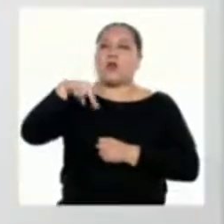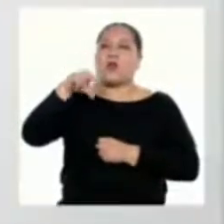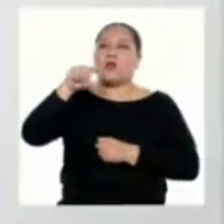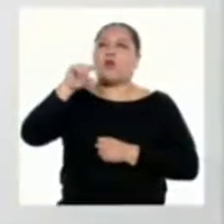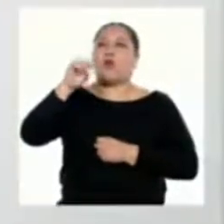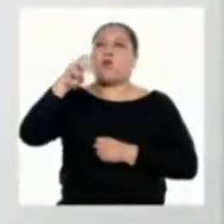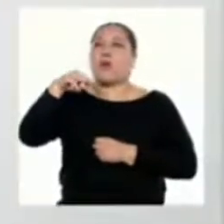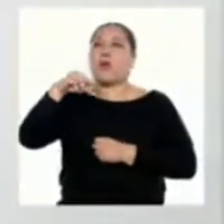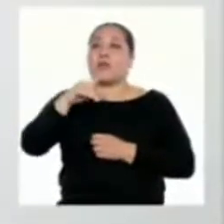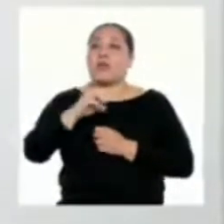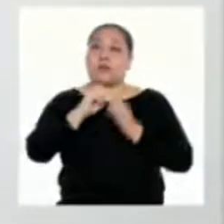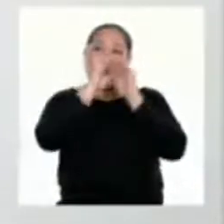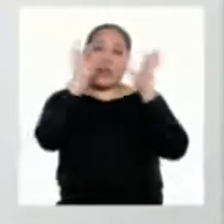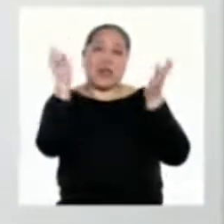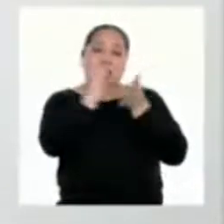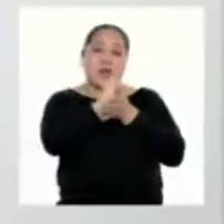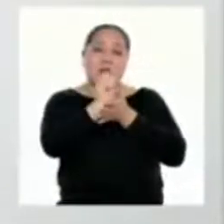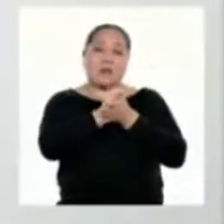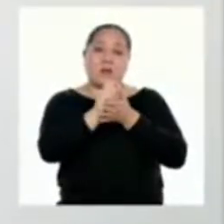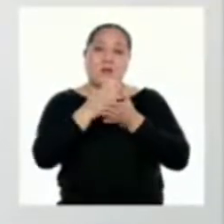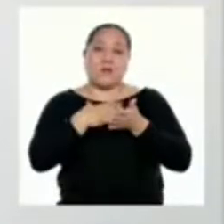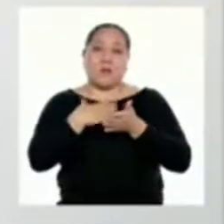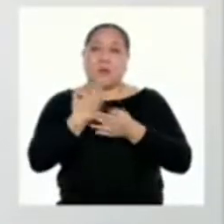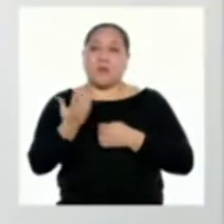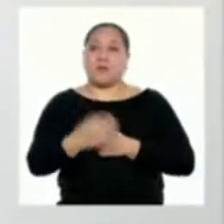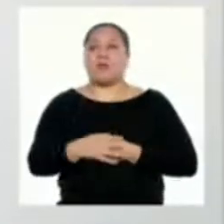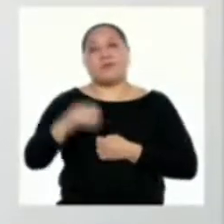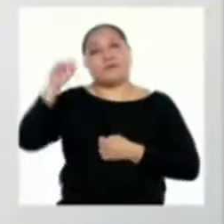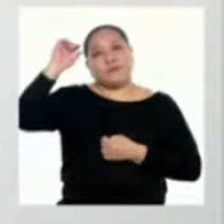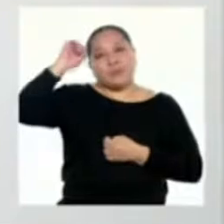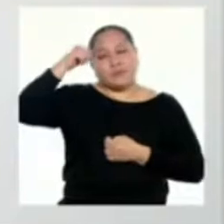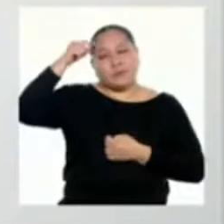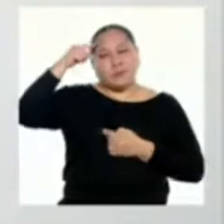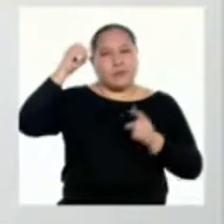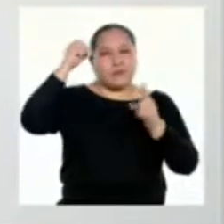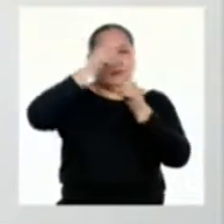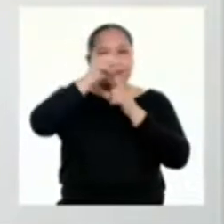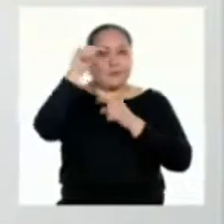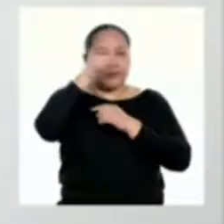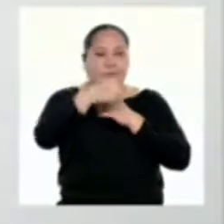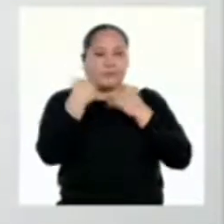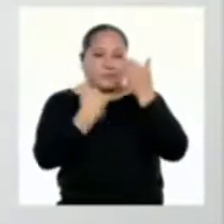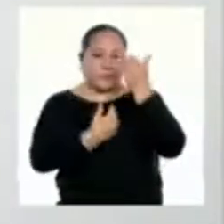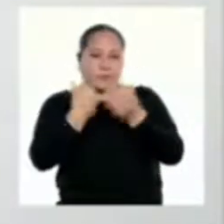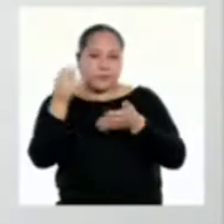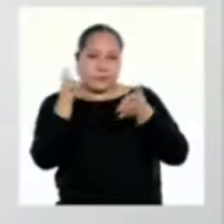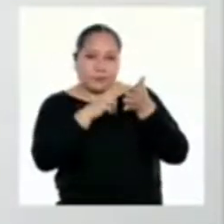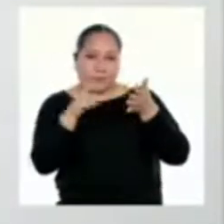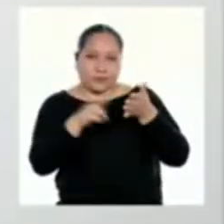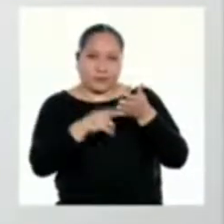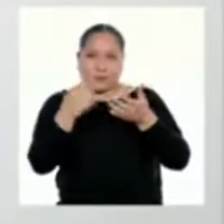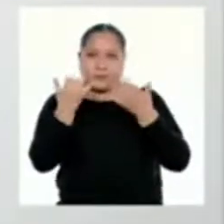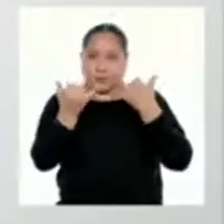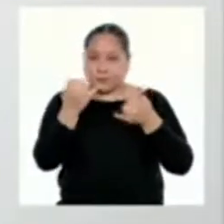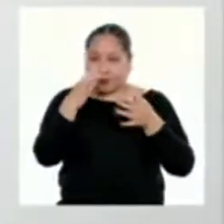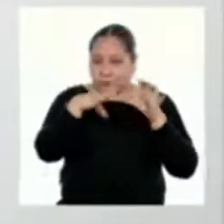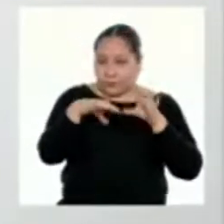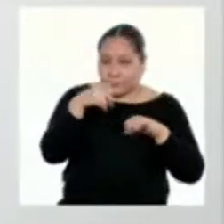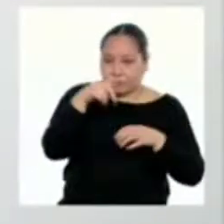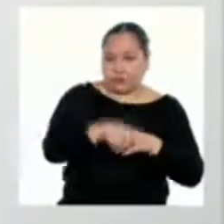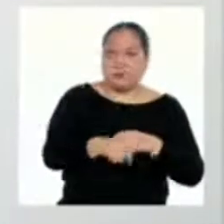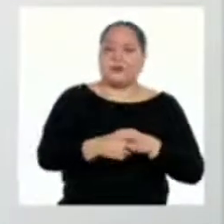Así es, Miluska. Recordemos que el propósito de este proceso de lectura que hacemos ahora mismo es